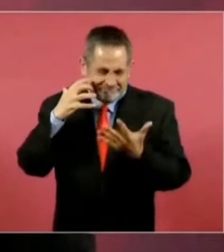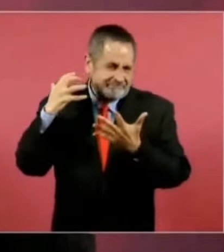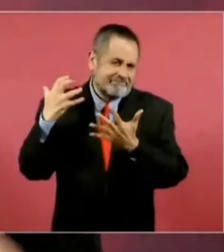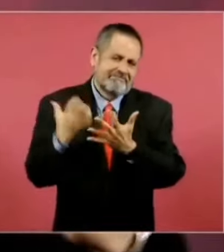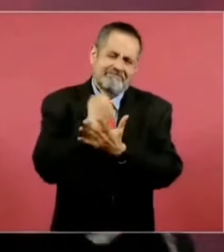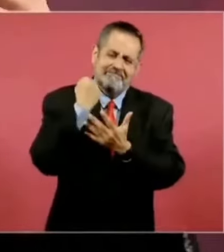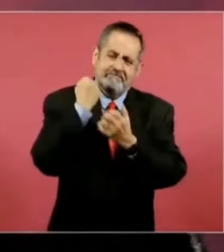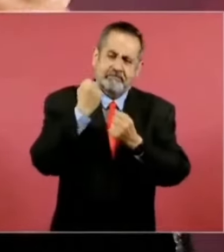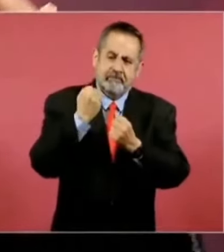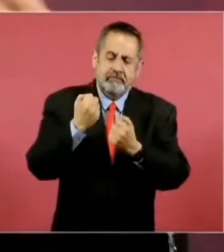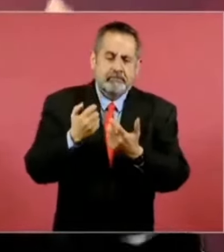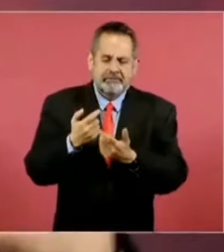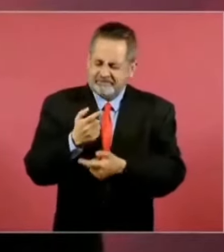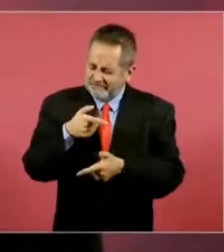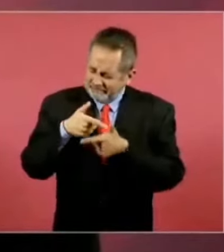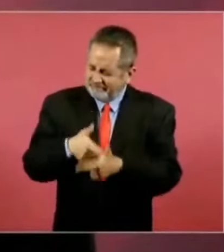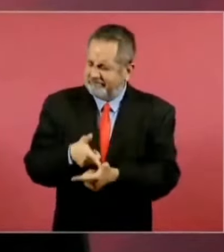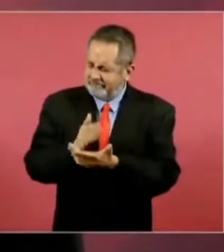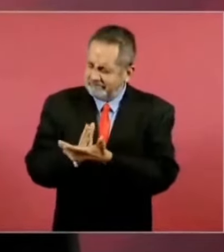O sea, la perseverancia,